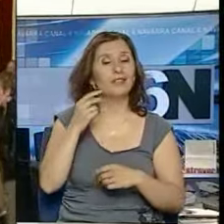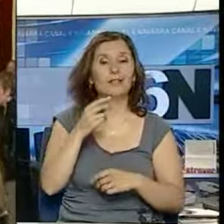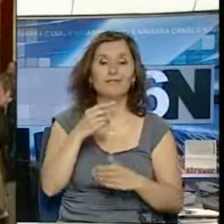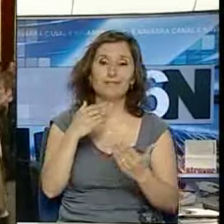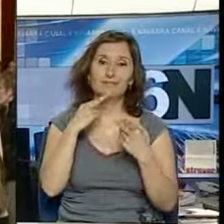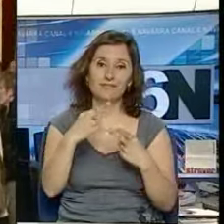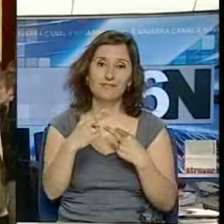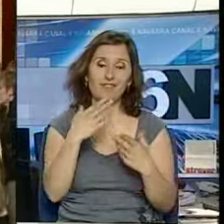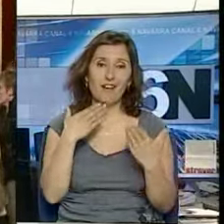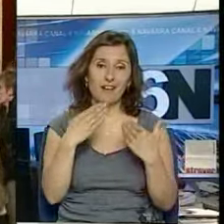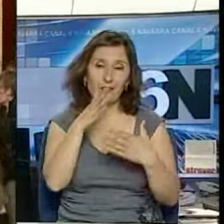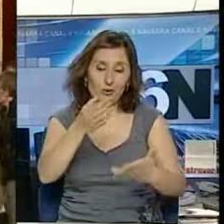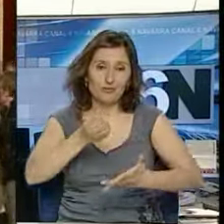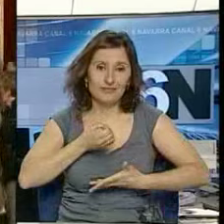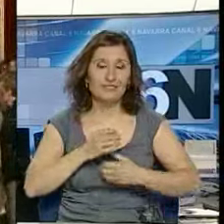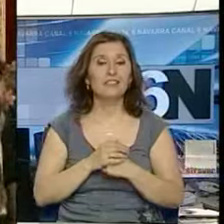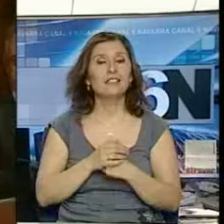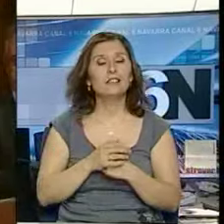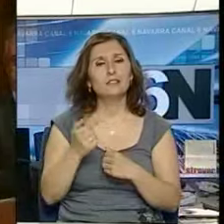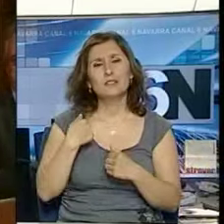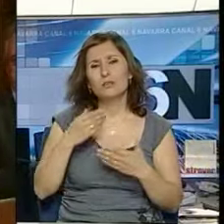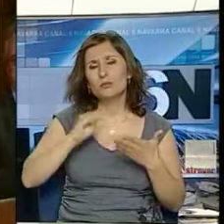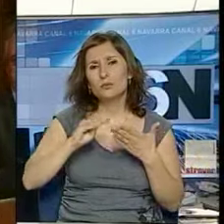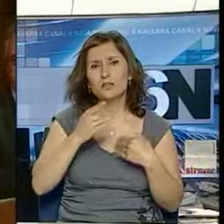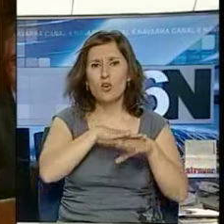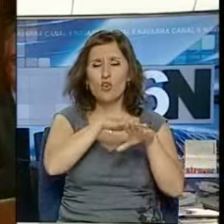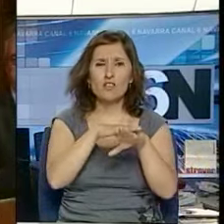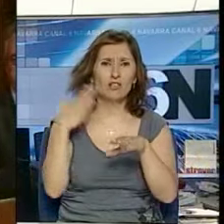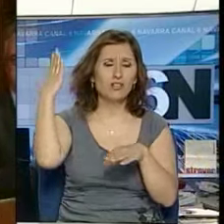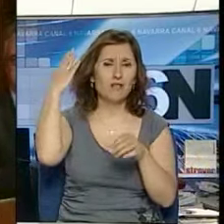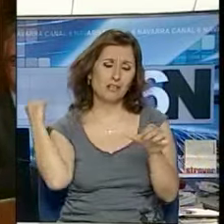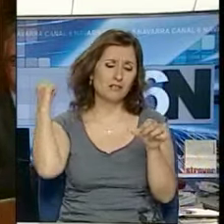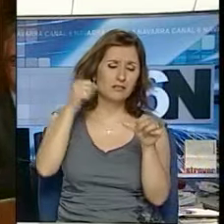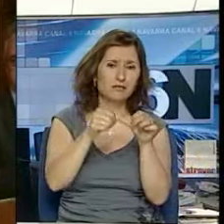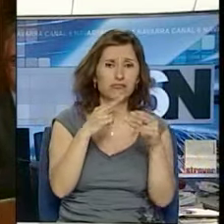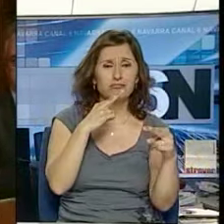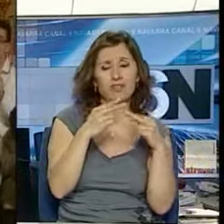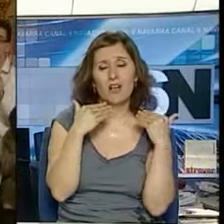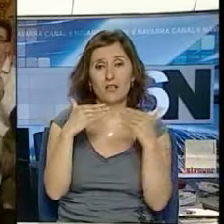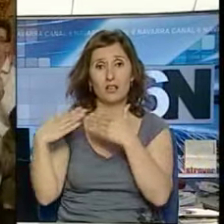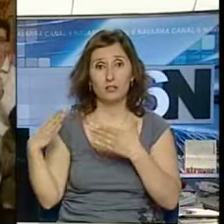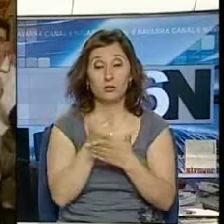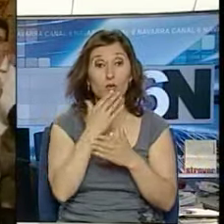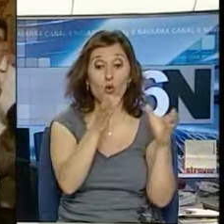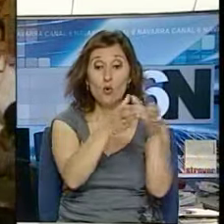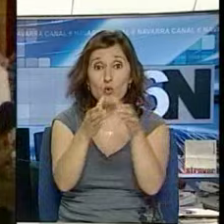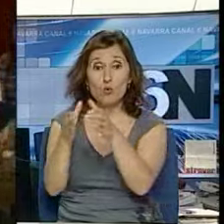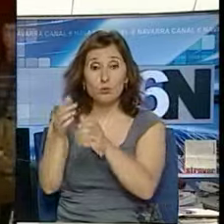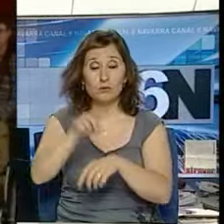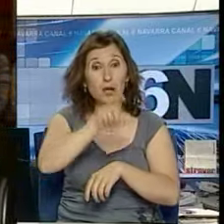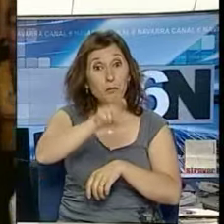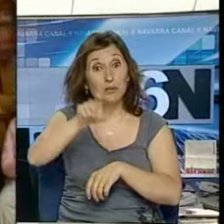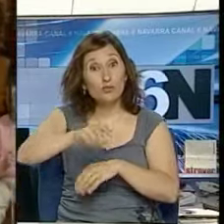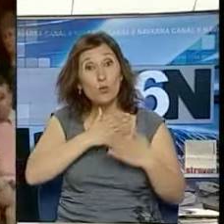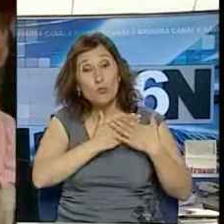y ha hecho un llamamiento. Son muchas las cosas que tenemos que reconocer a los distintos gobiernos de Navarra, a tantas corporaciones locales, a los miles de voluntarios